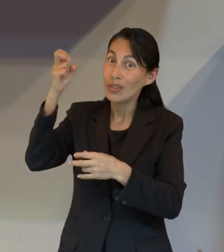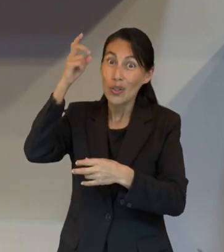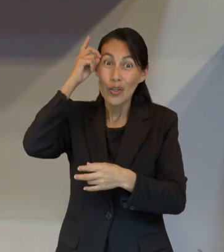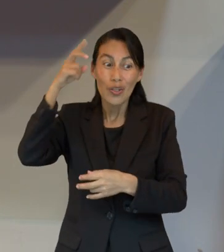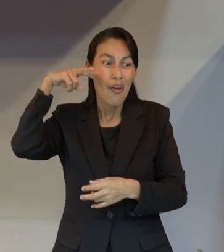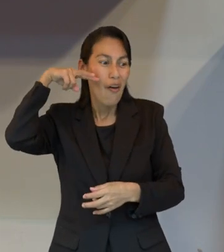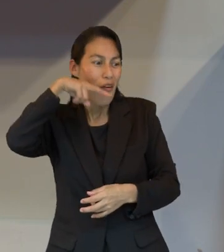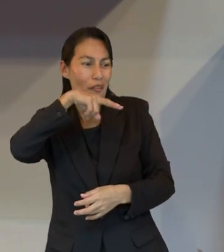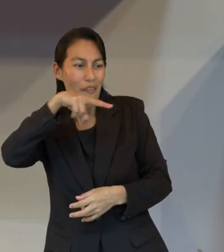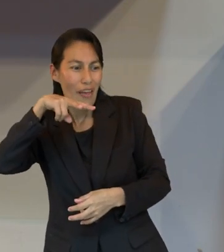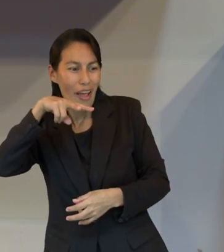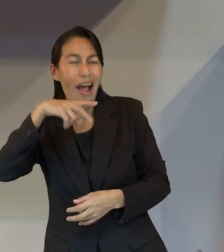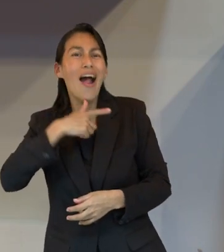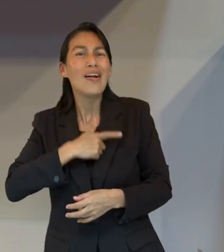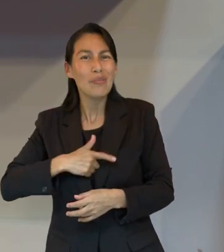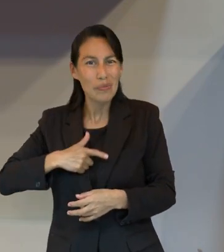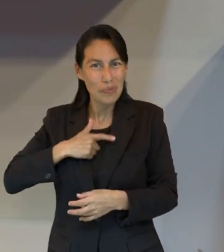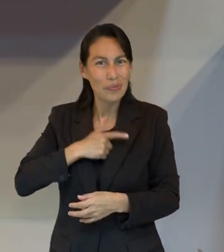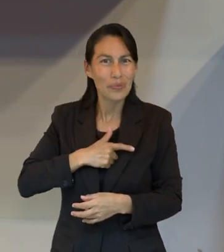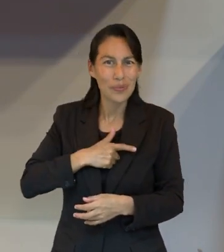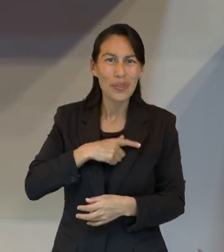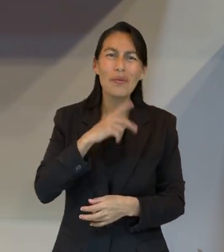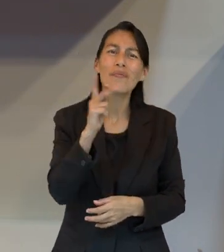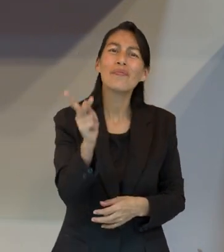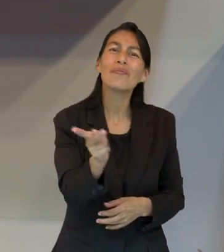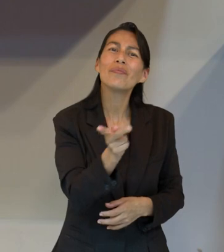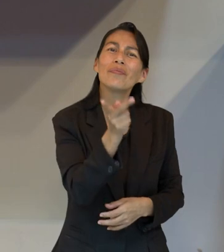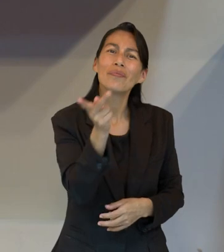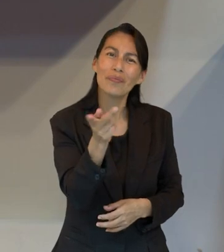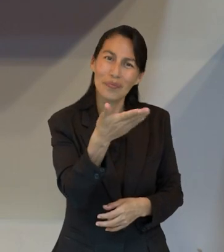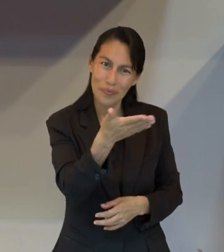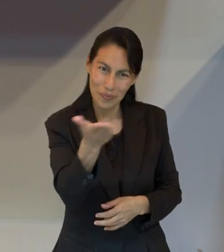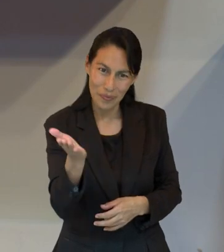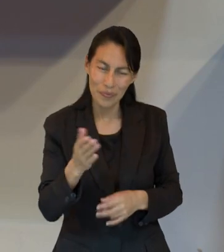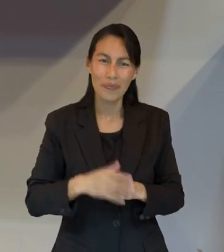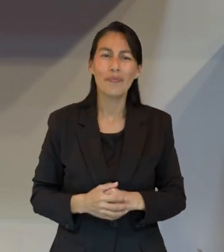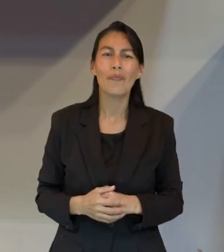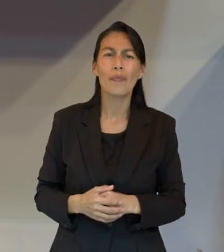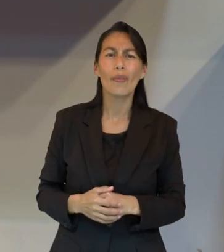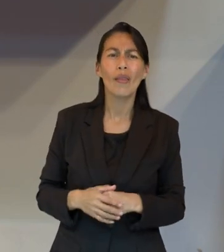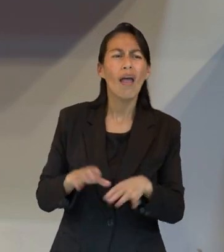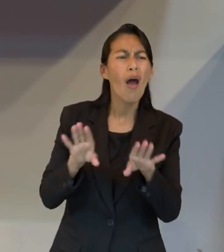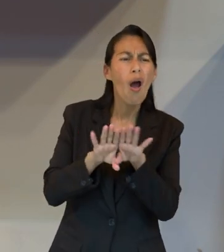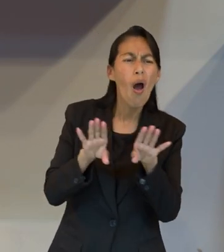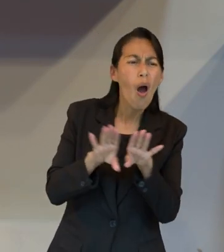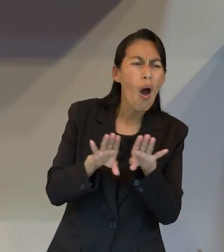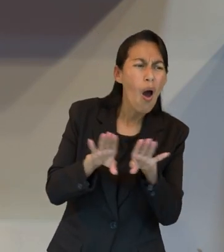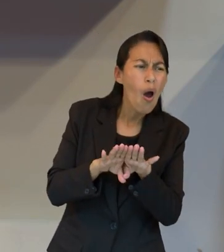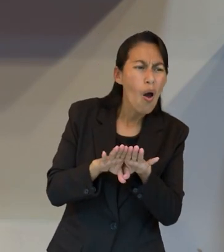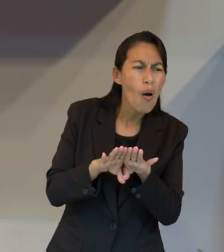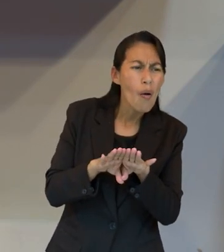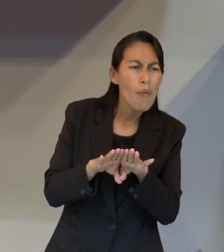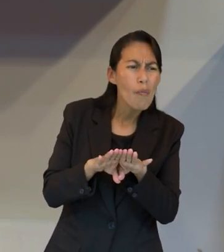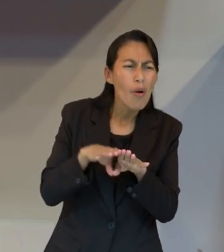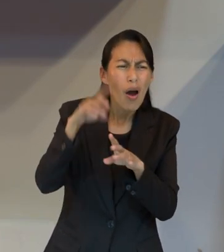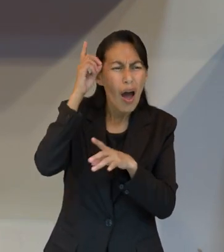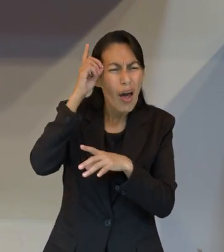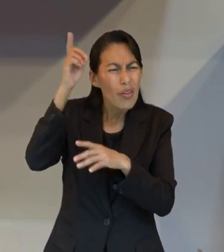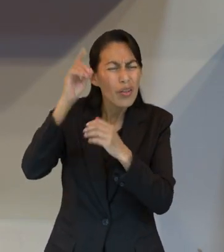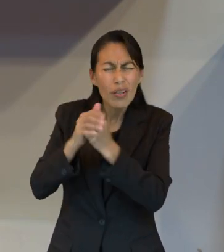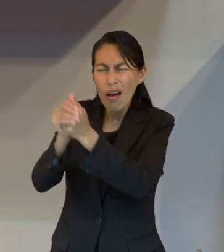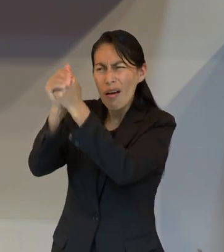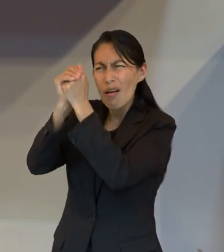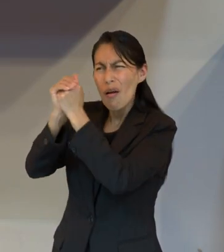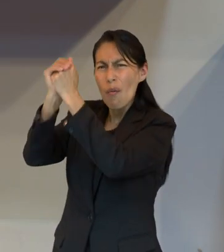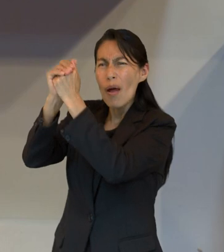sacrificios se agrada a Dios y me gustaría hacerles una pregunta aquí a quienes están conmigo y la pregunta es ¿cómo le